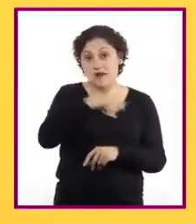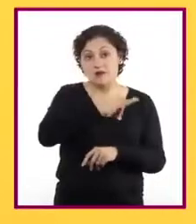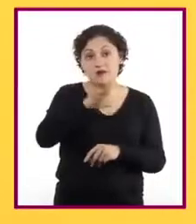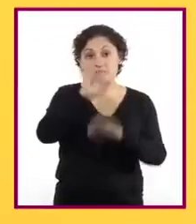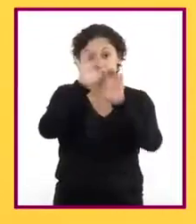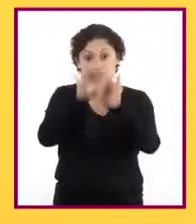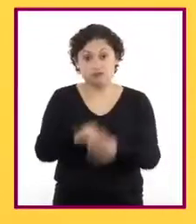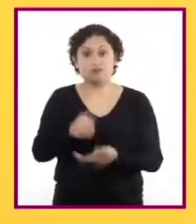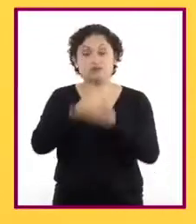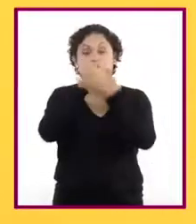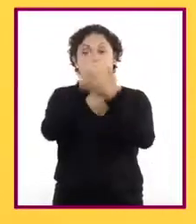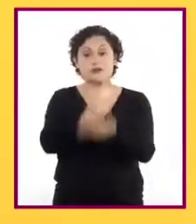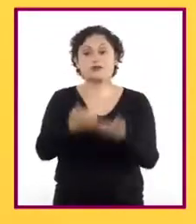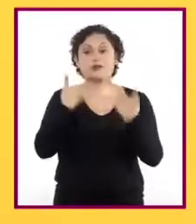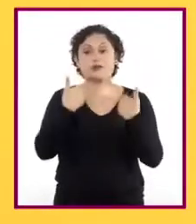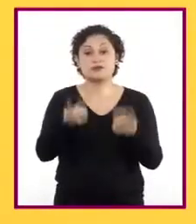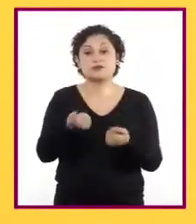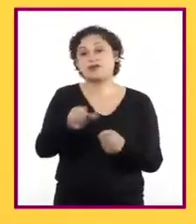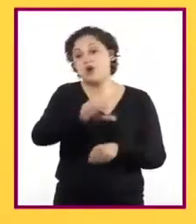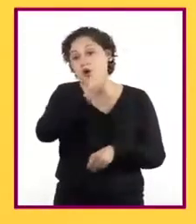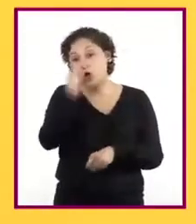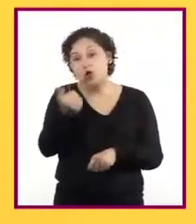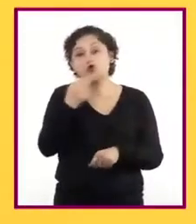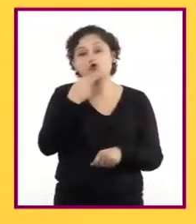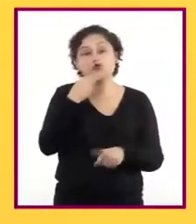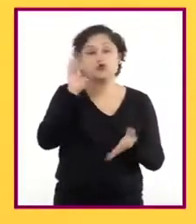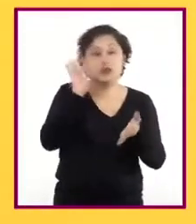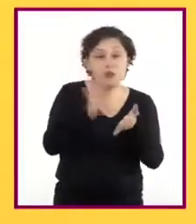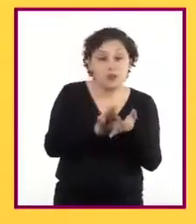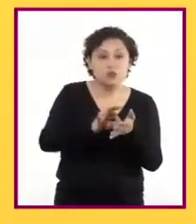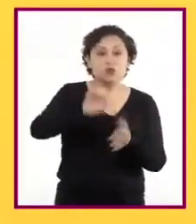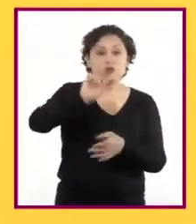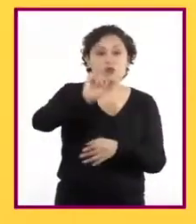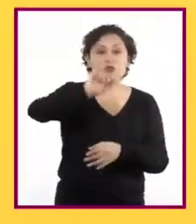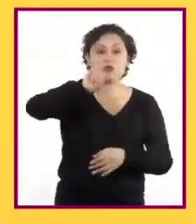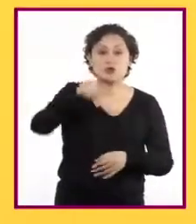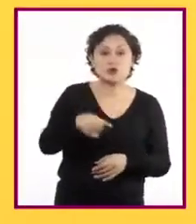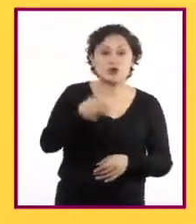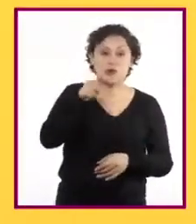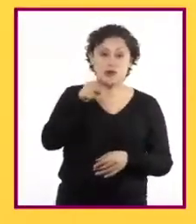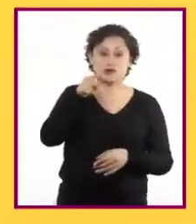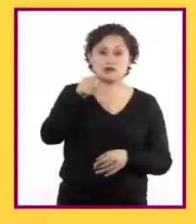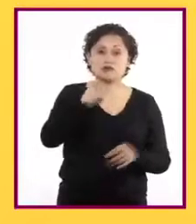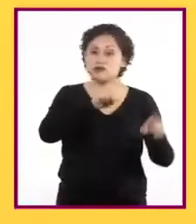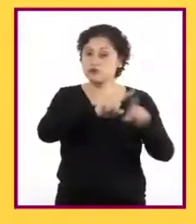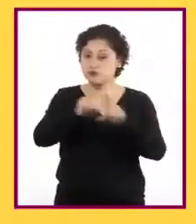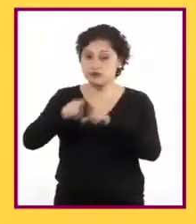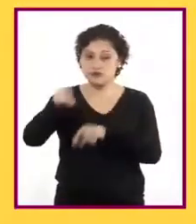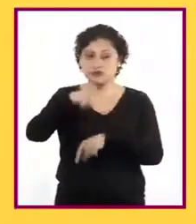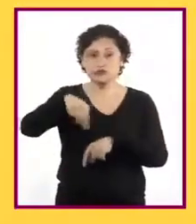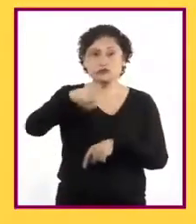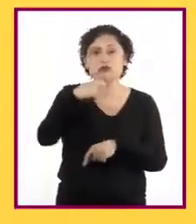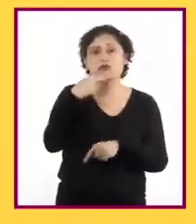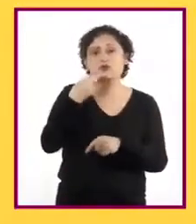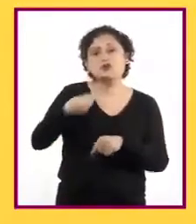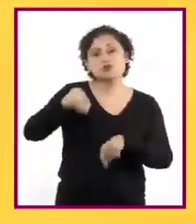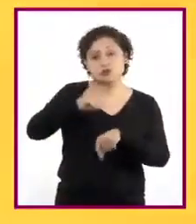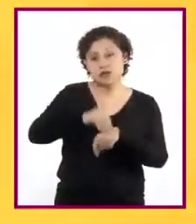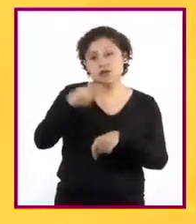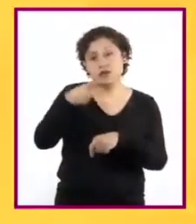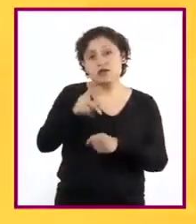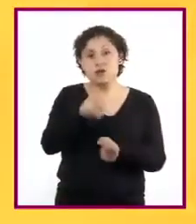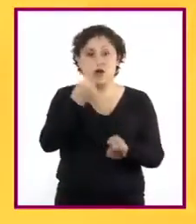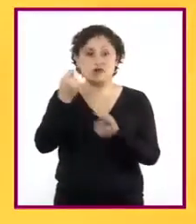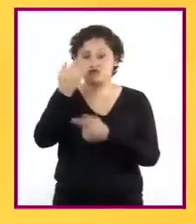Hay signos como el punto y coma, los dos puntos, cuyo uso puede resultar complicado para algunas personas.